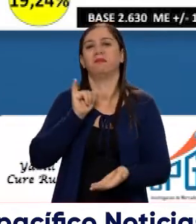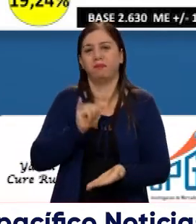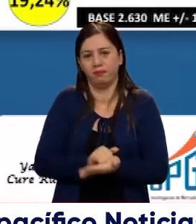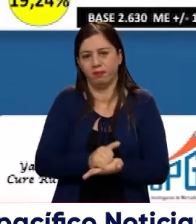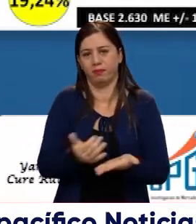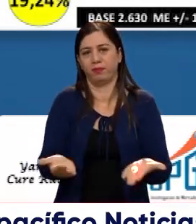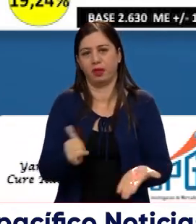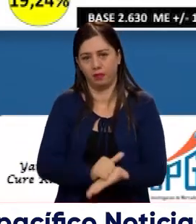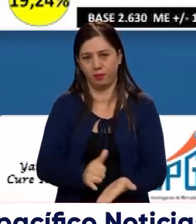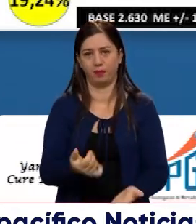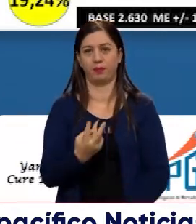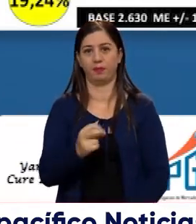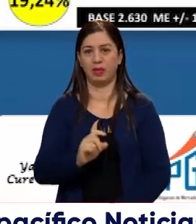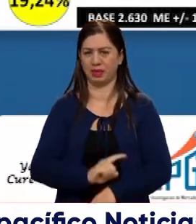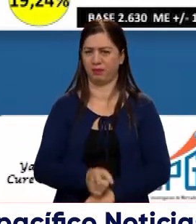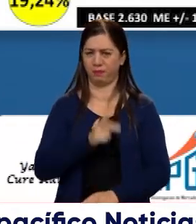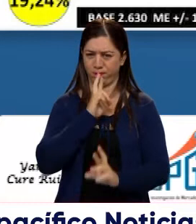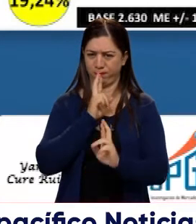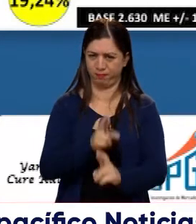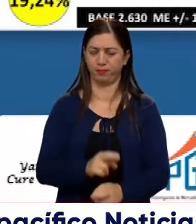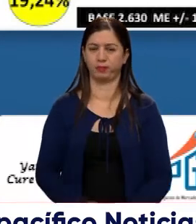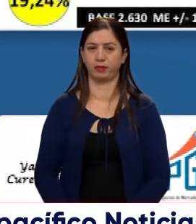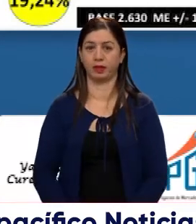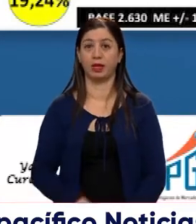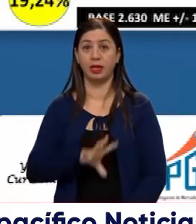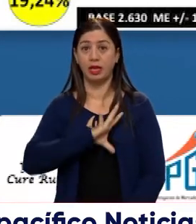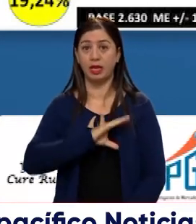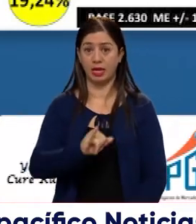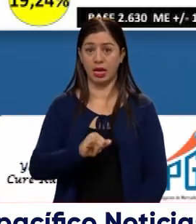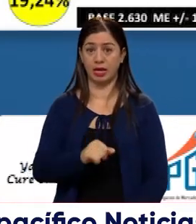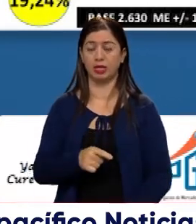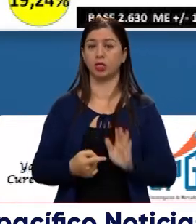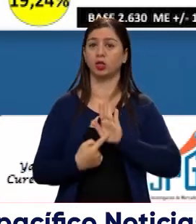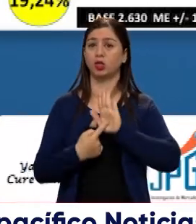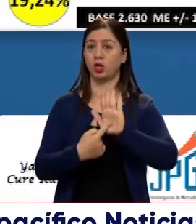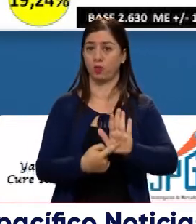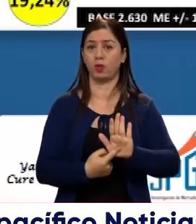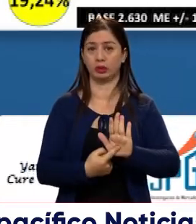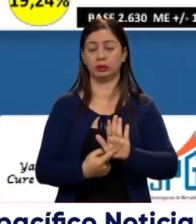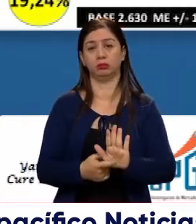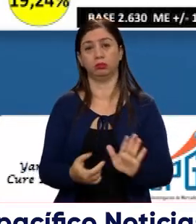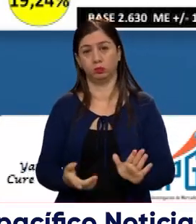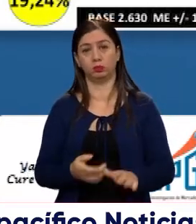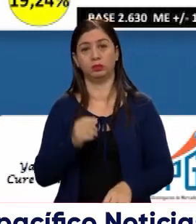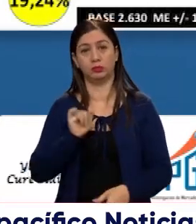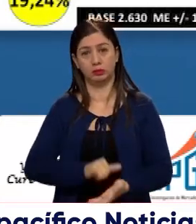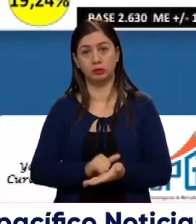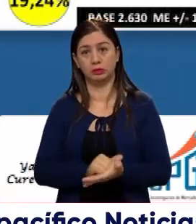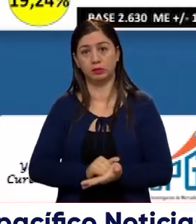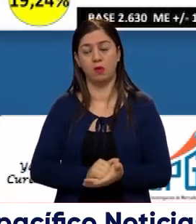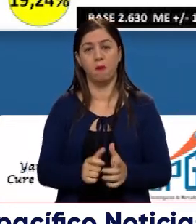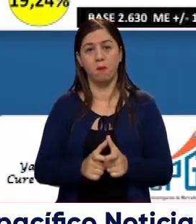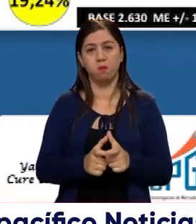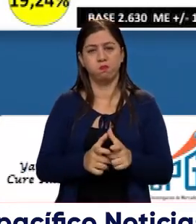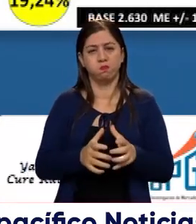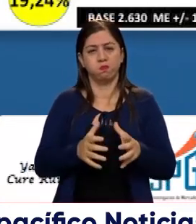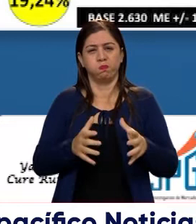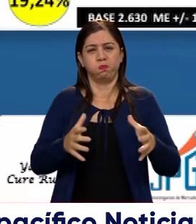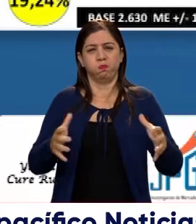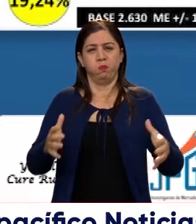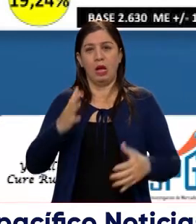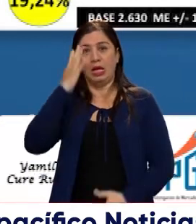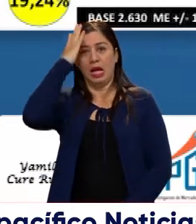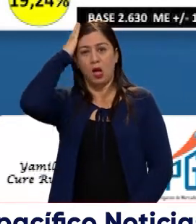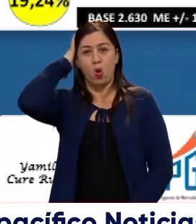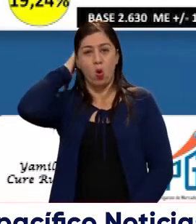20 segundos para decirte esto. Mira, en Cali, que estaba mostrando los resultados, hay que tener en cuenta que el crecimiento de Rodolfo